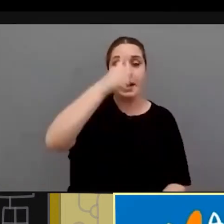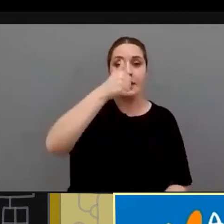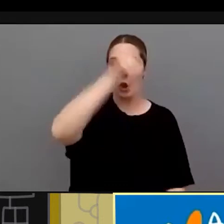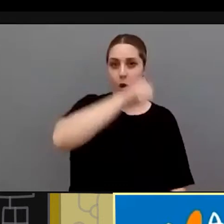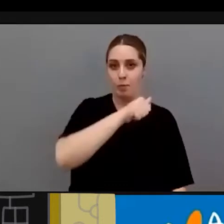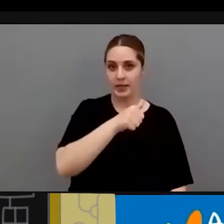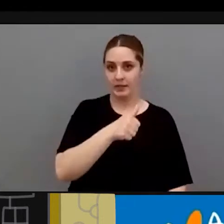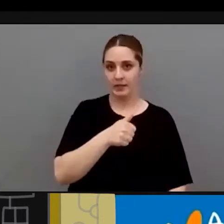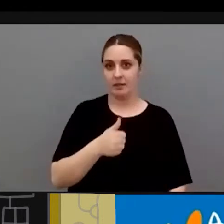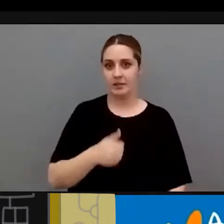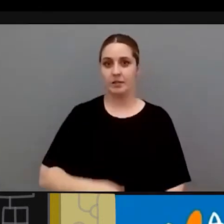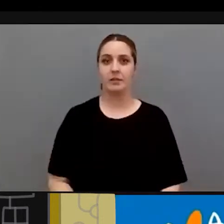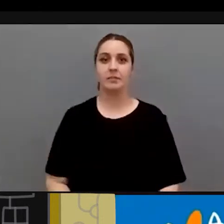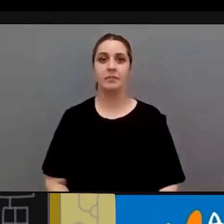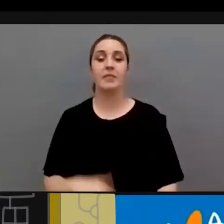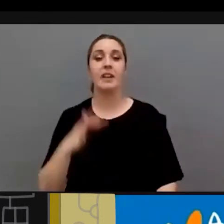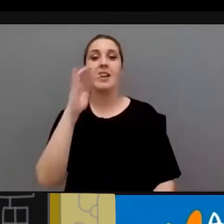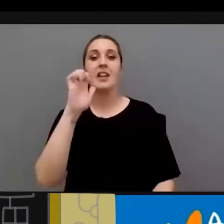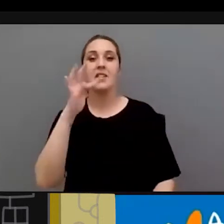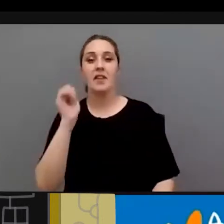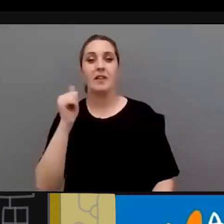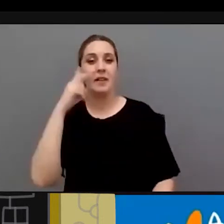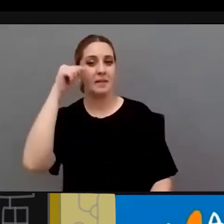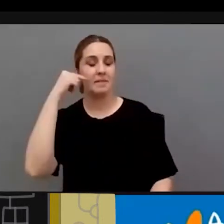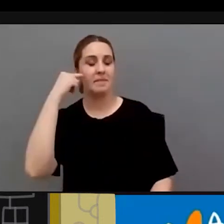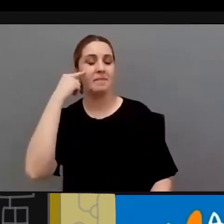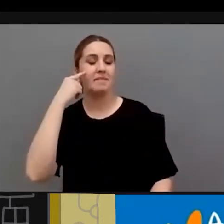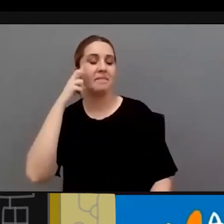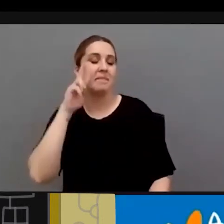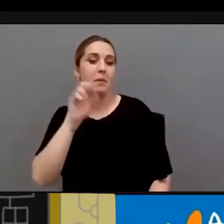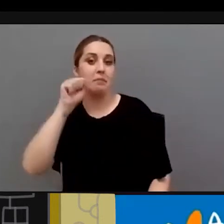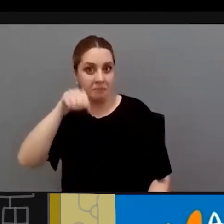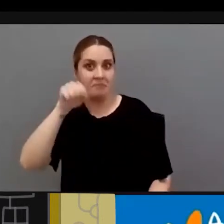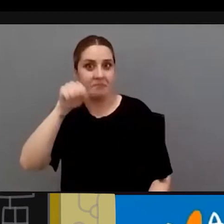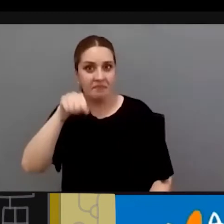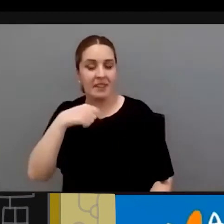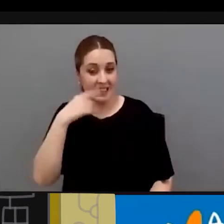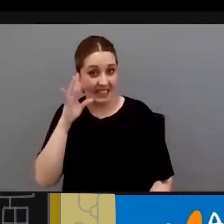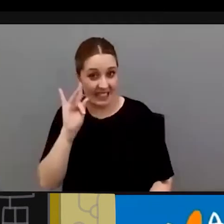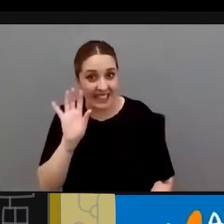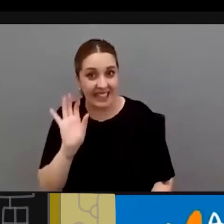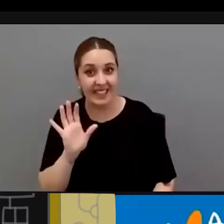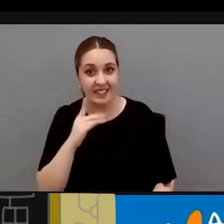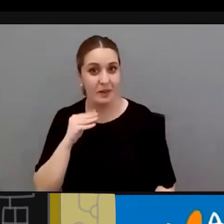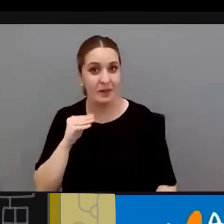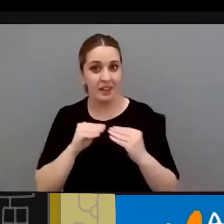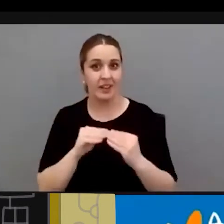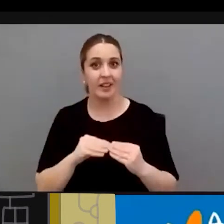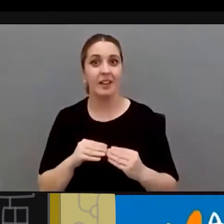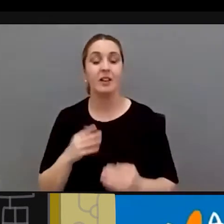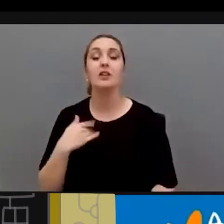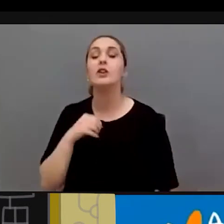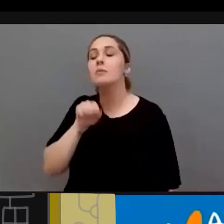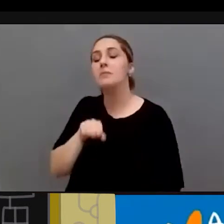estás sintiendo Fefa con el amor de la experiencia estás asintiendo ¿verdad? que es así estoy asintiendo